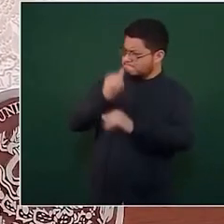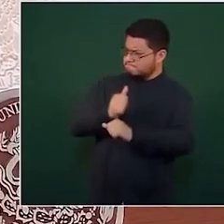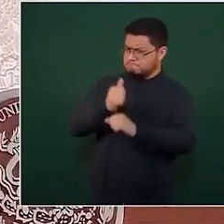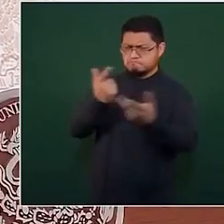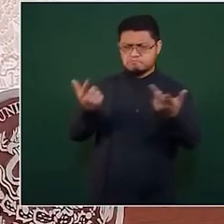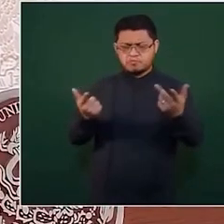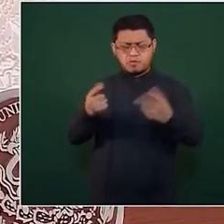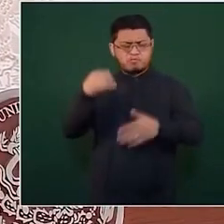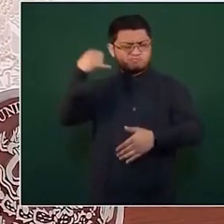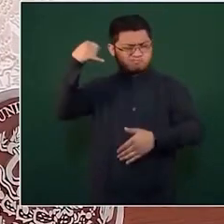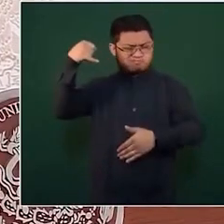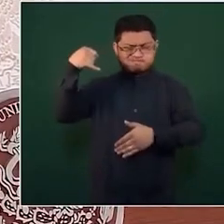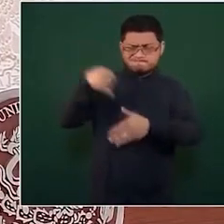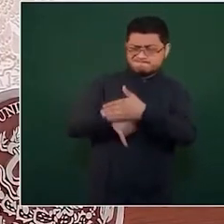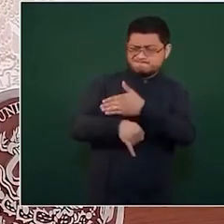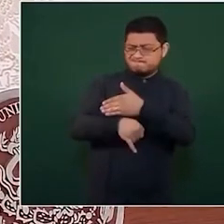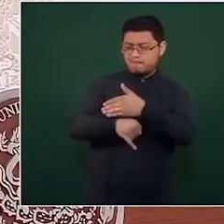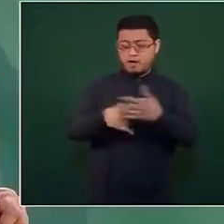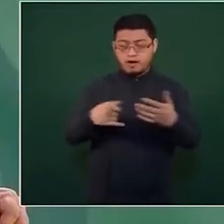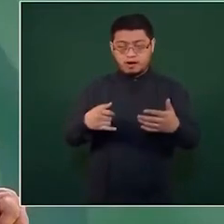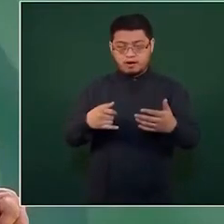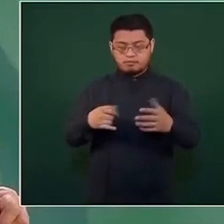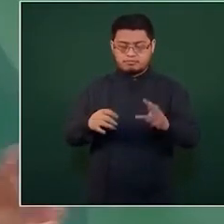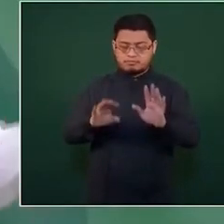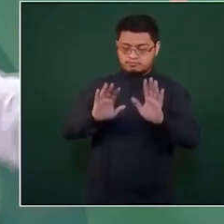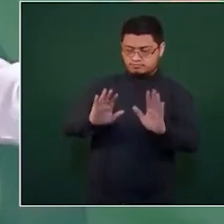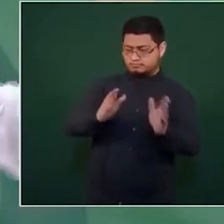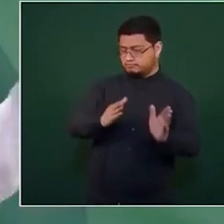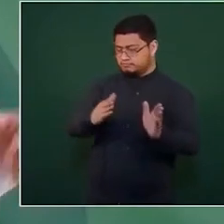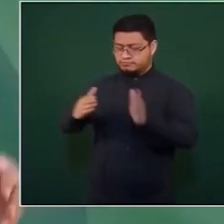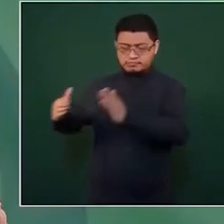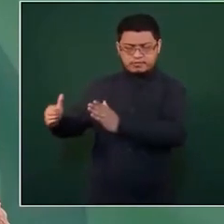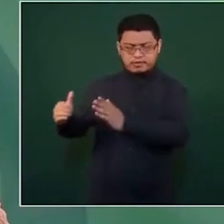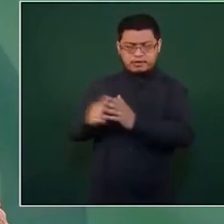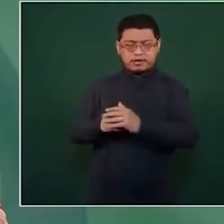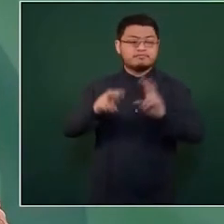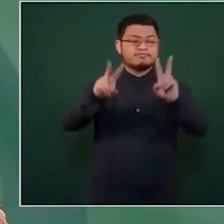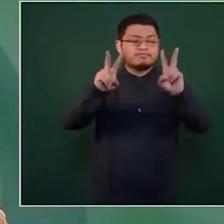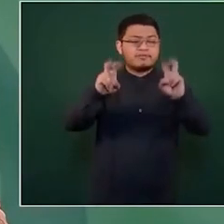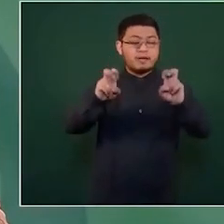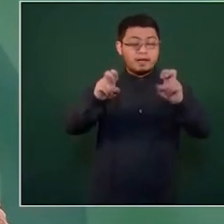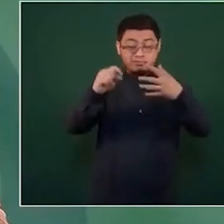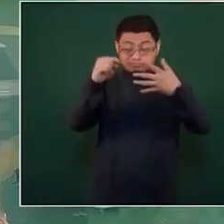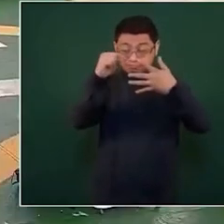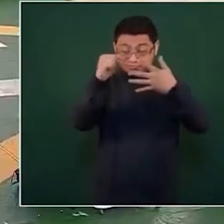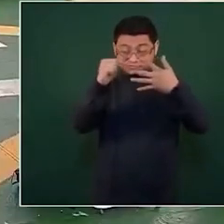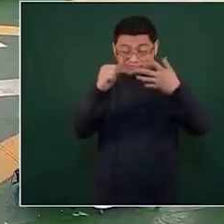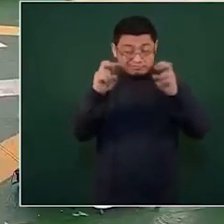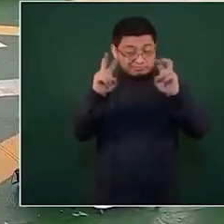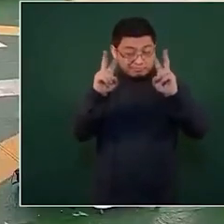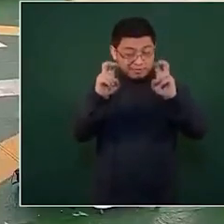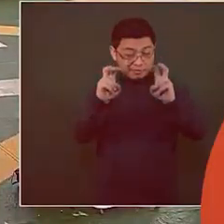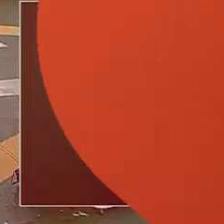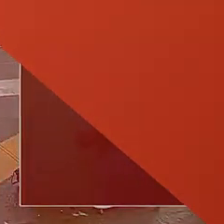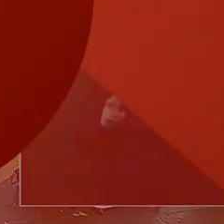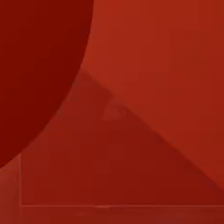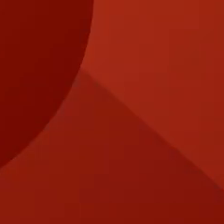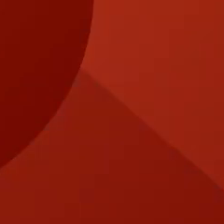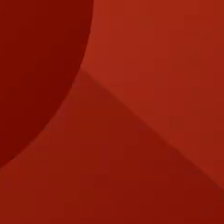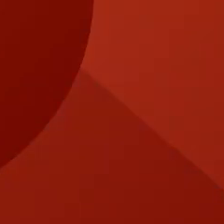y ya en la parte técnica pues este un abogado que nos diga qué alcance tiene